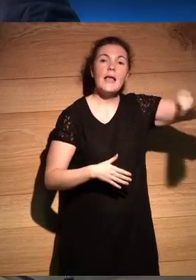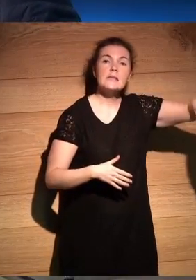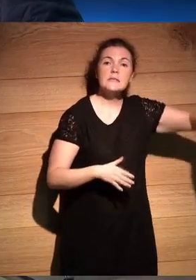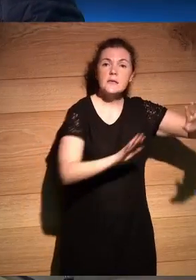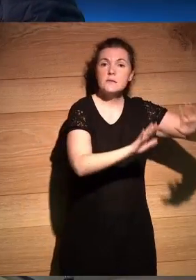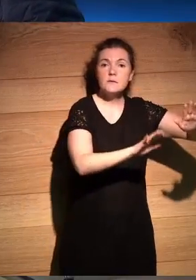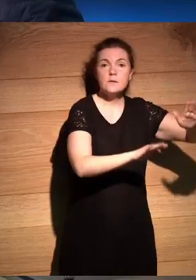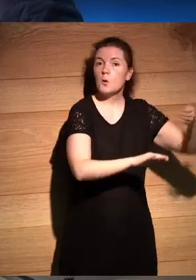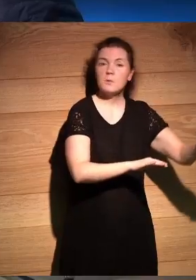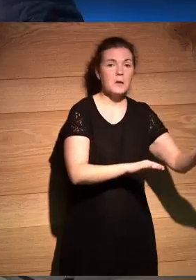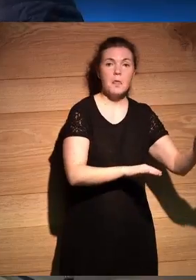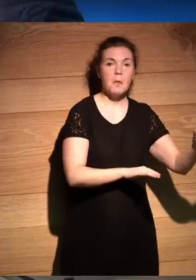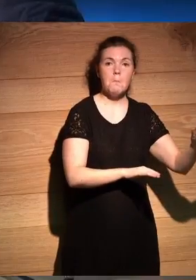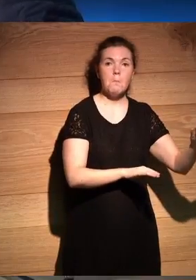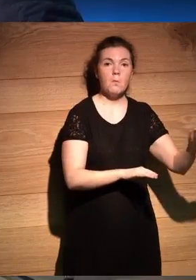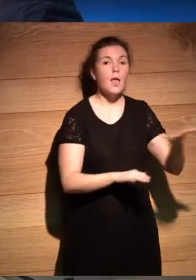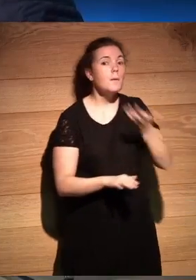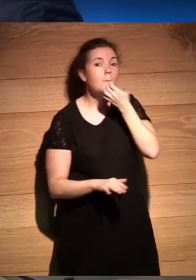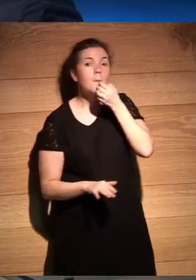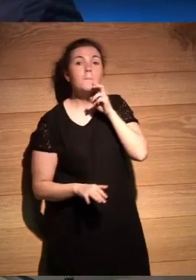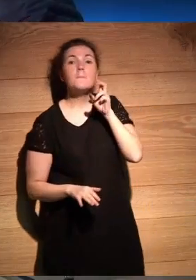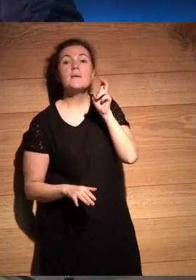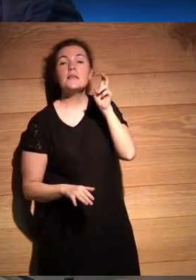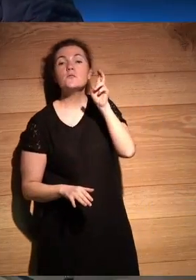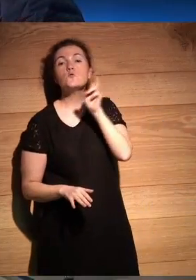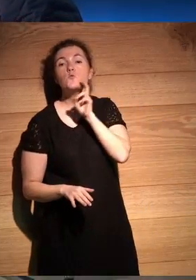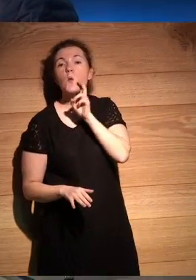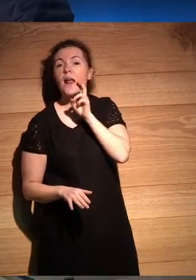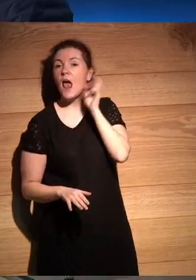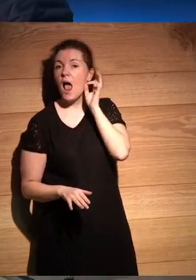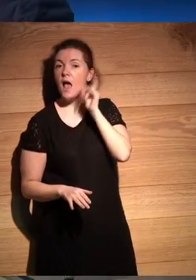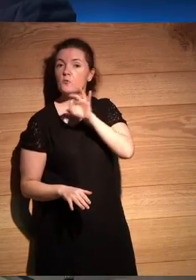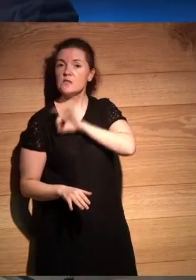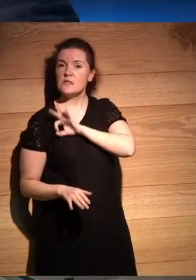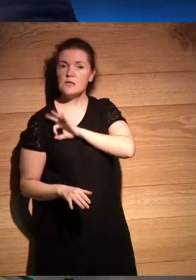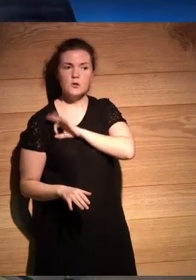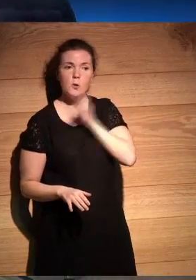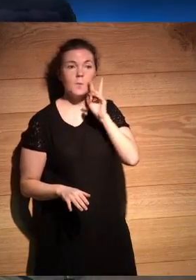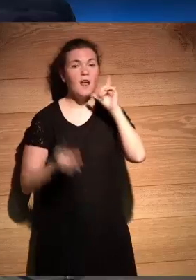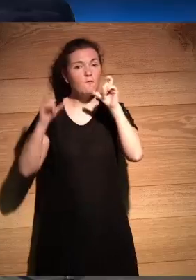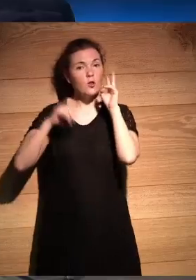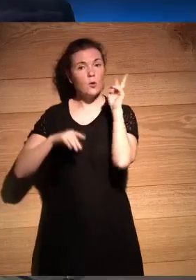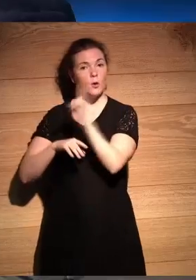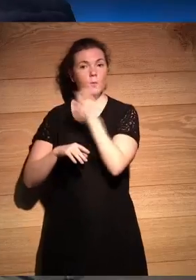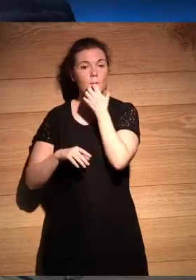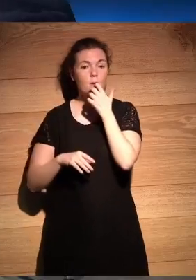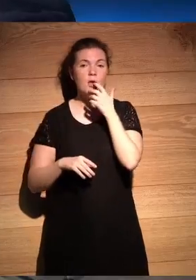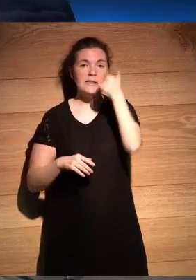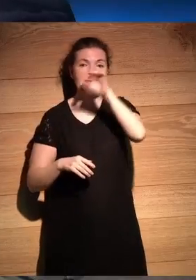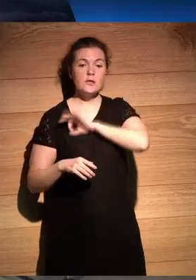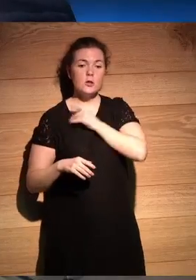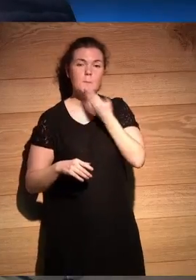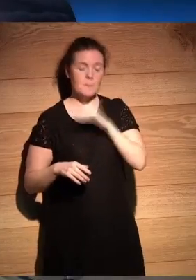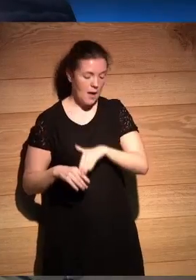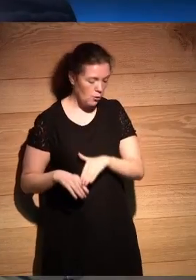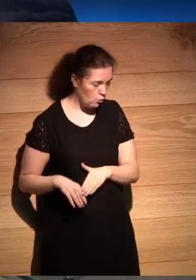no sientes que hacen riesgo por eso pero mi suegra que es una señora bueno miren esa foto por ejemplo unos señores muy majos con